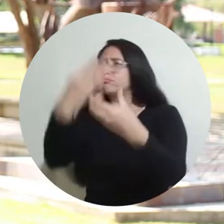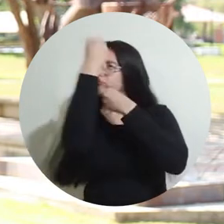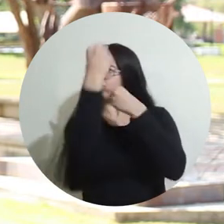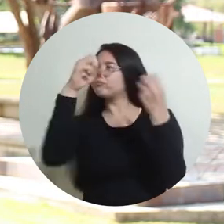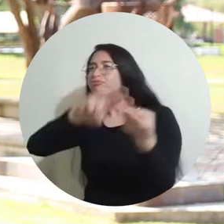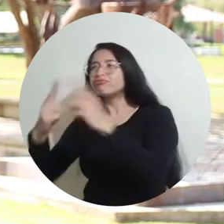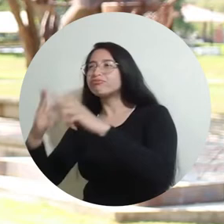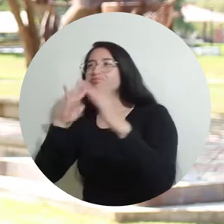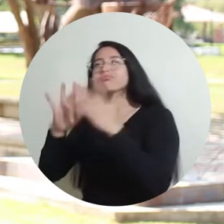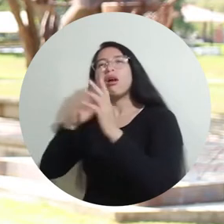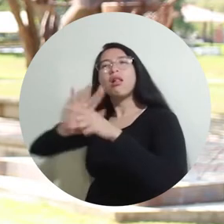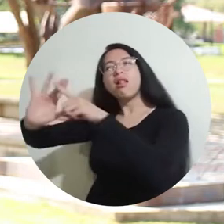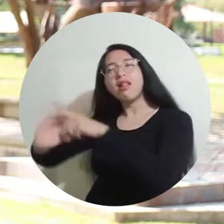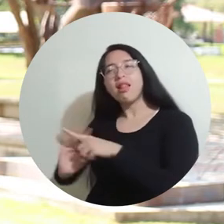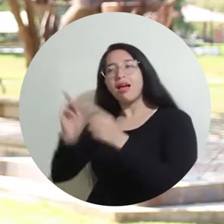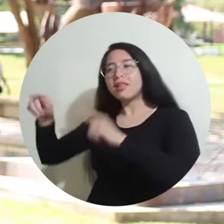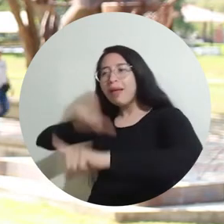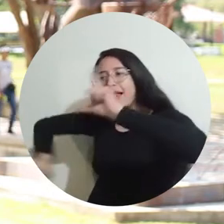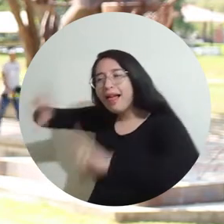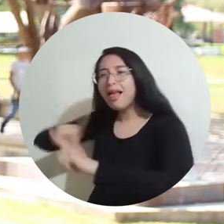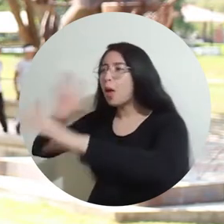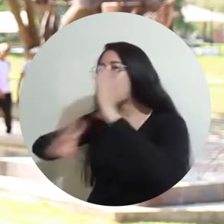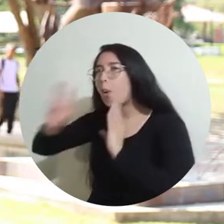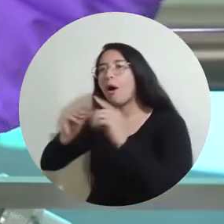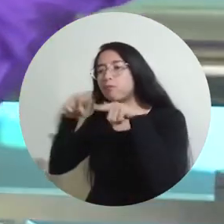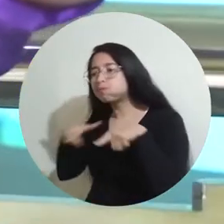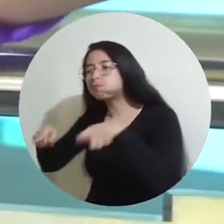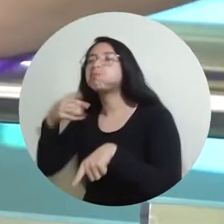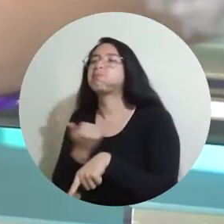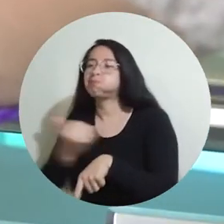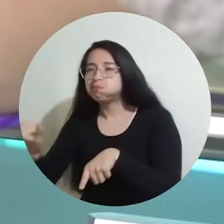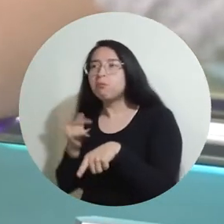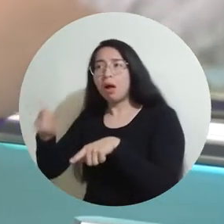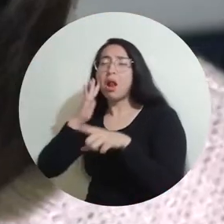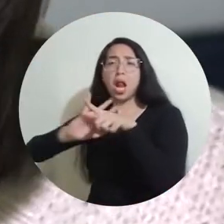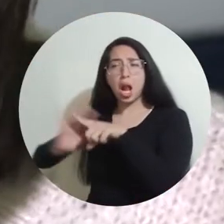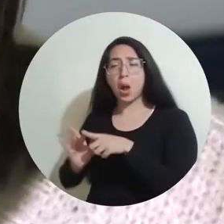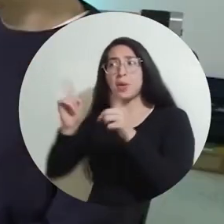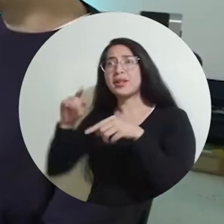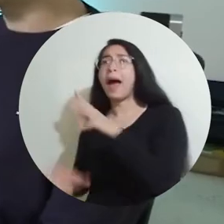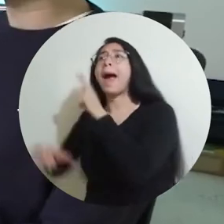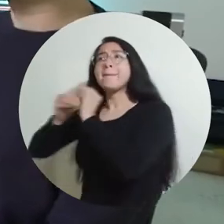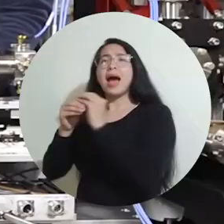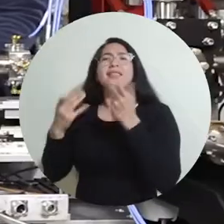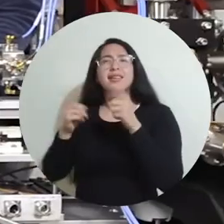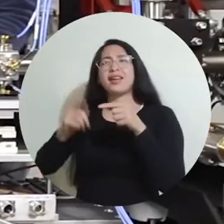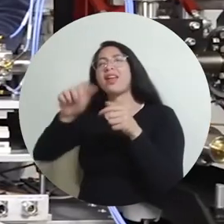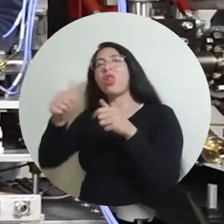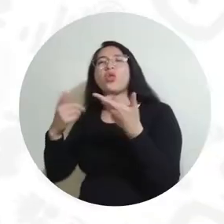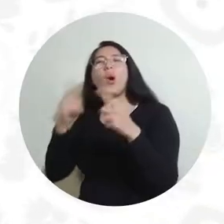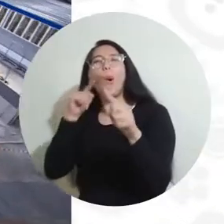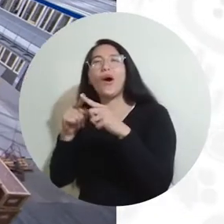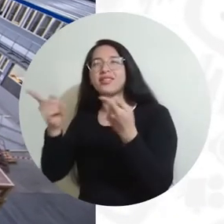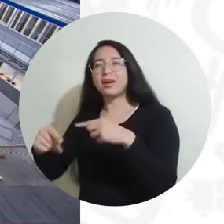importantísimos de todo el mundo y eventualmente visitar las instalaciones del experimento que serán parte en el laboratorio Fermilab y también otra